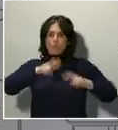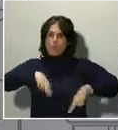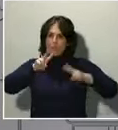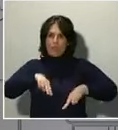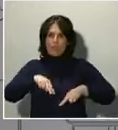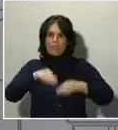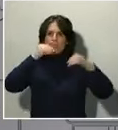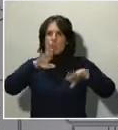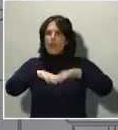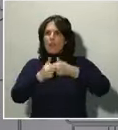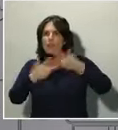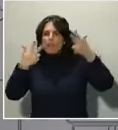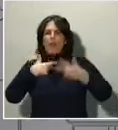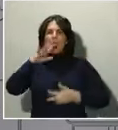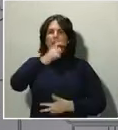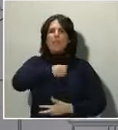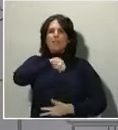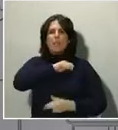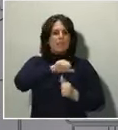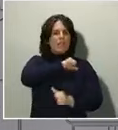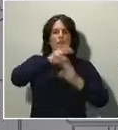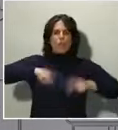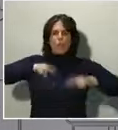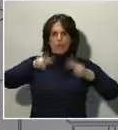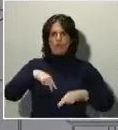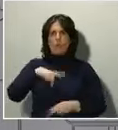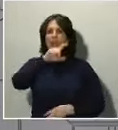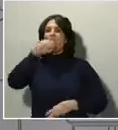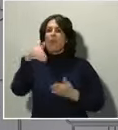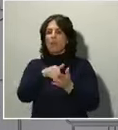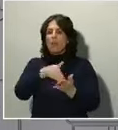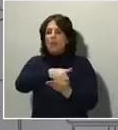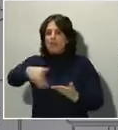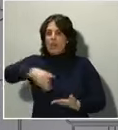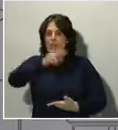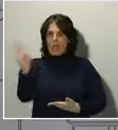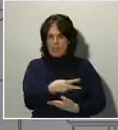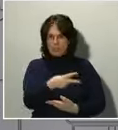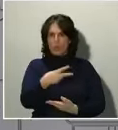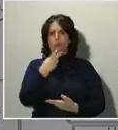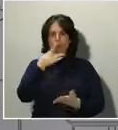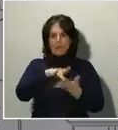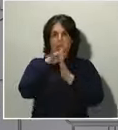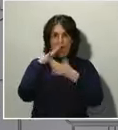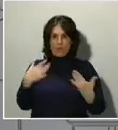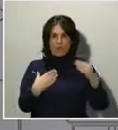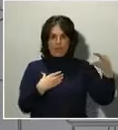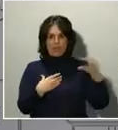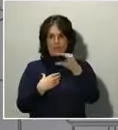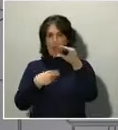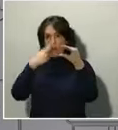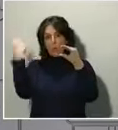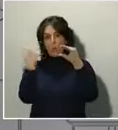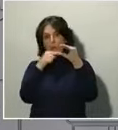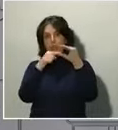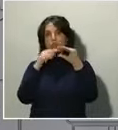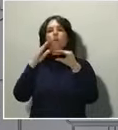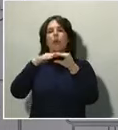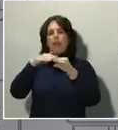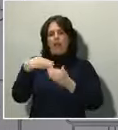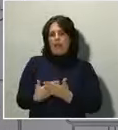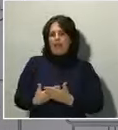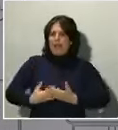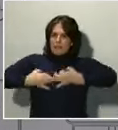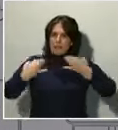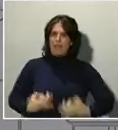antes, son 100.000 millones de euros que vamos a movilizar en recursos públicos para garantizar la liquidez del tejido